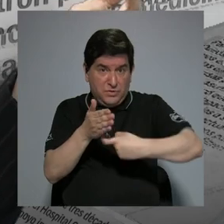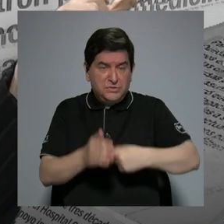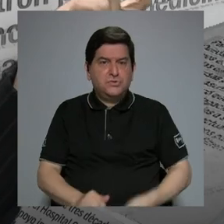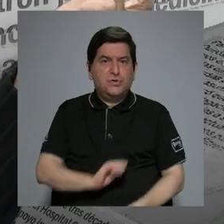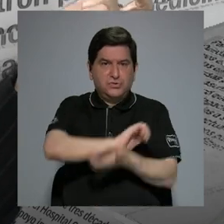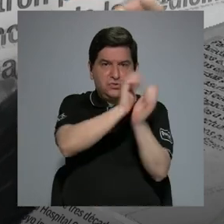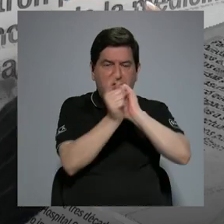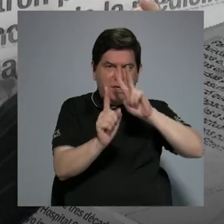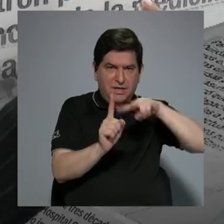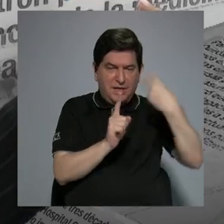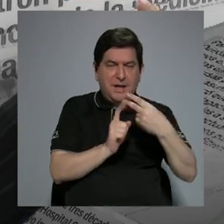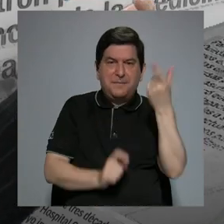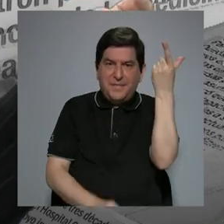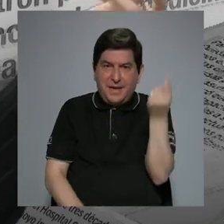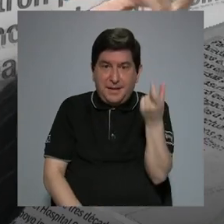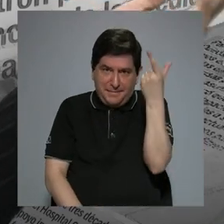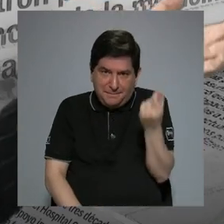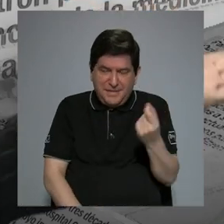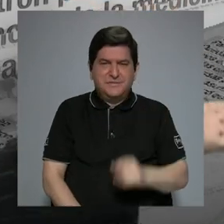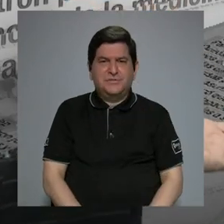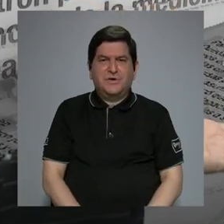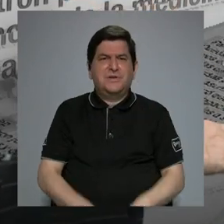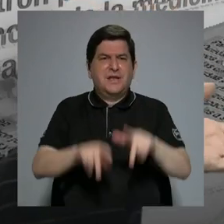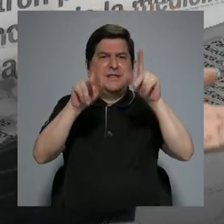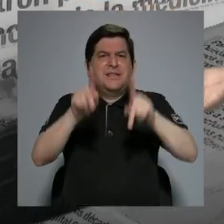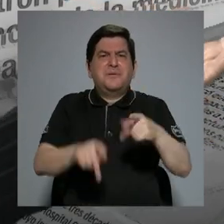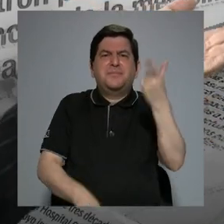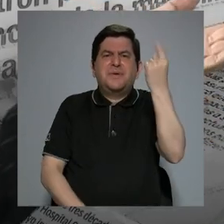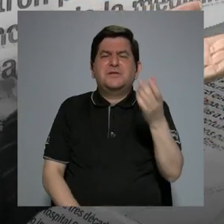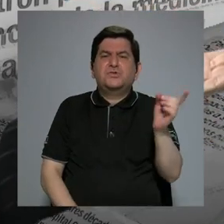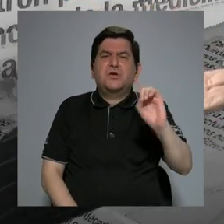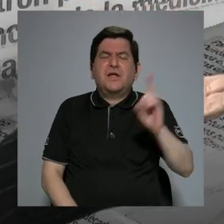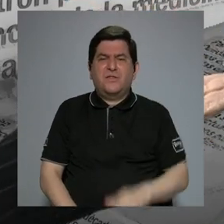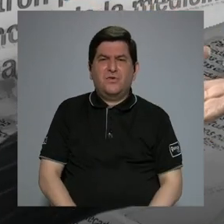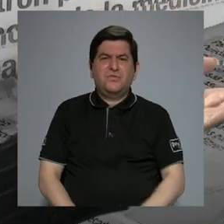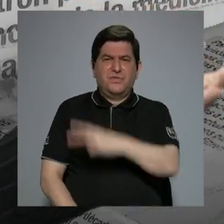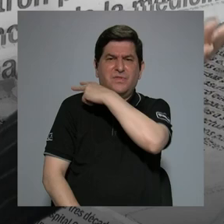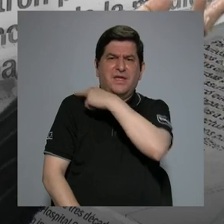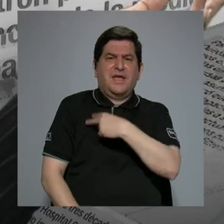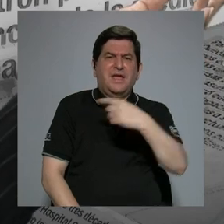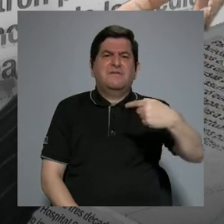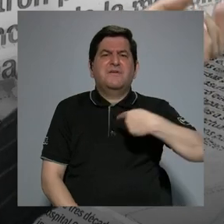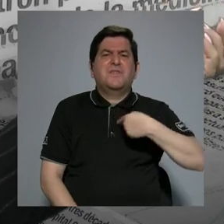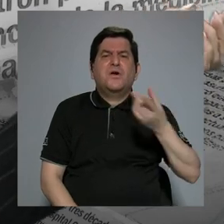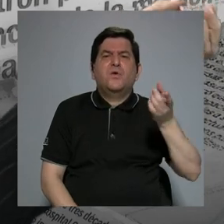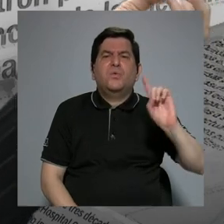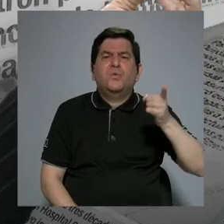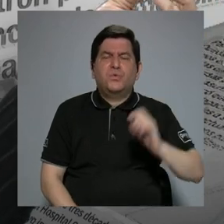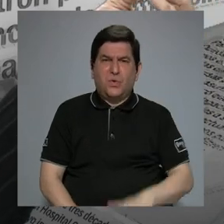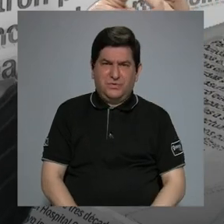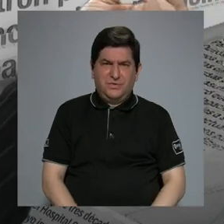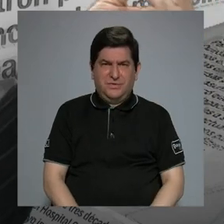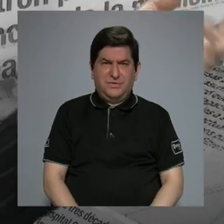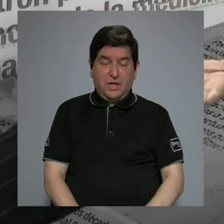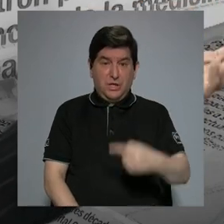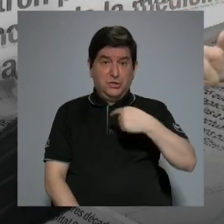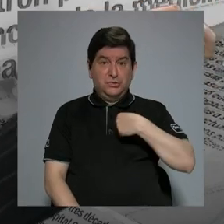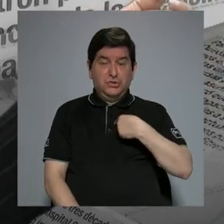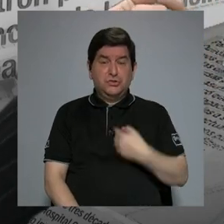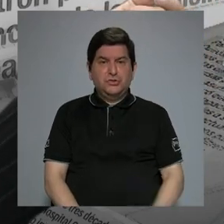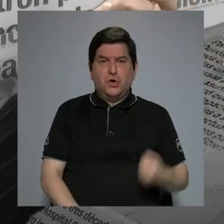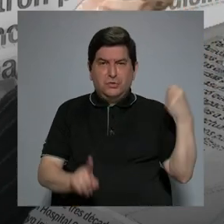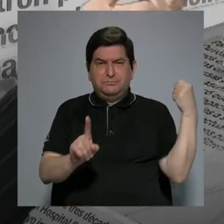en cuanto a pensiones, porque dónde se va a pensionar uno, quién es el patrón de uno, quién será el que si yo me